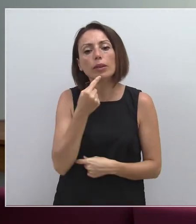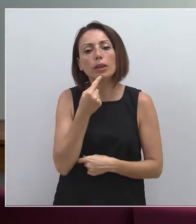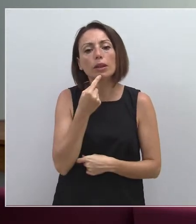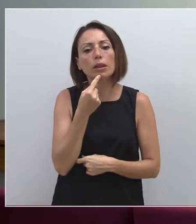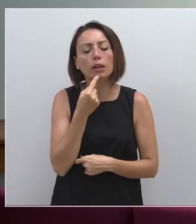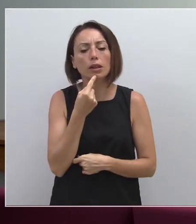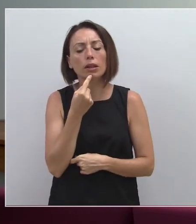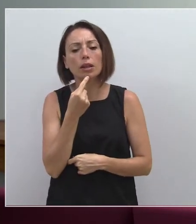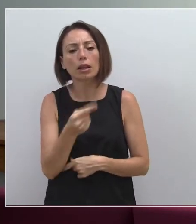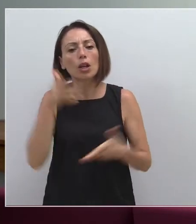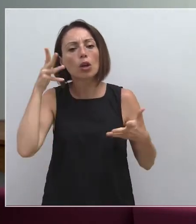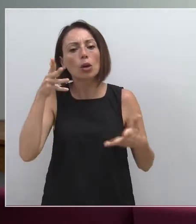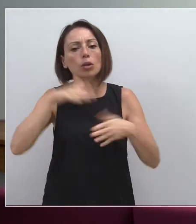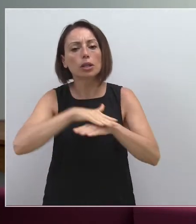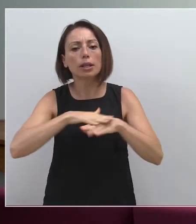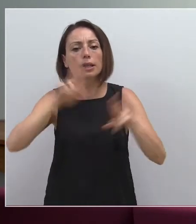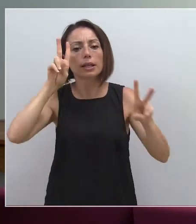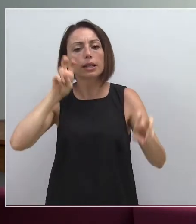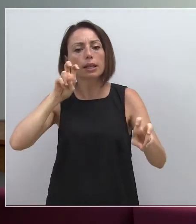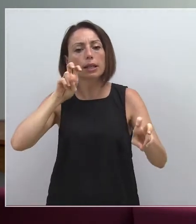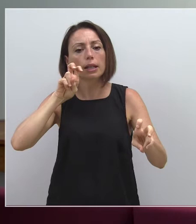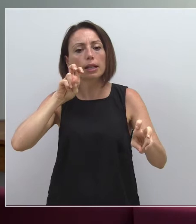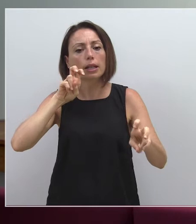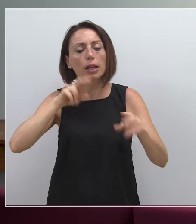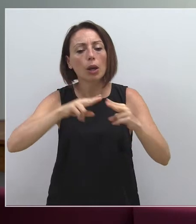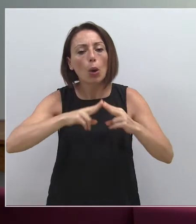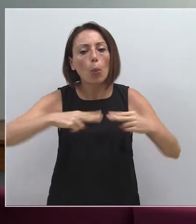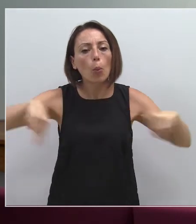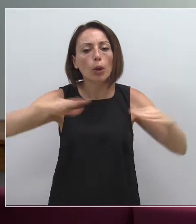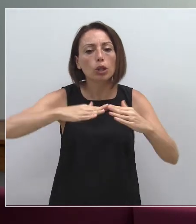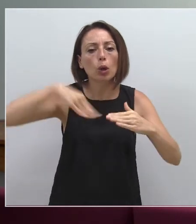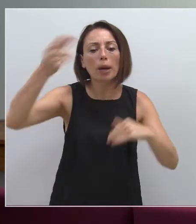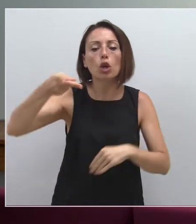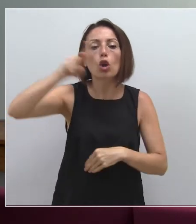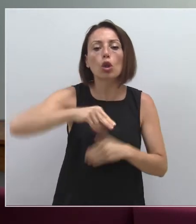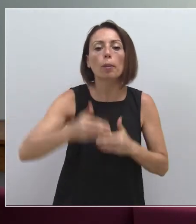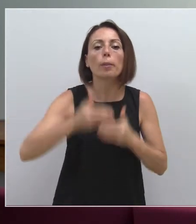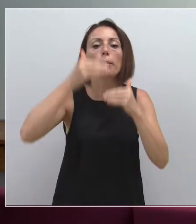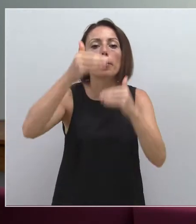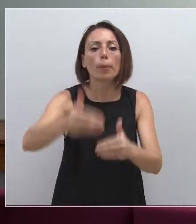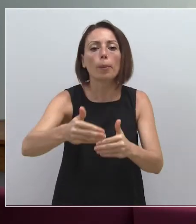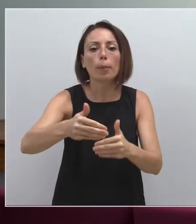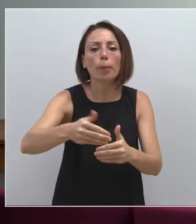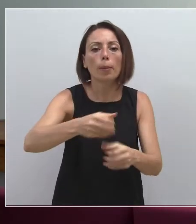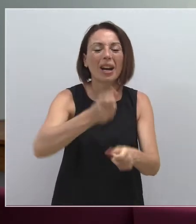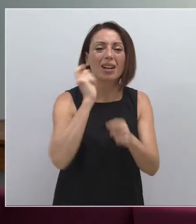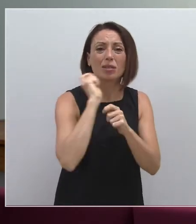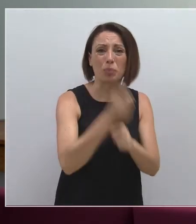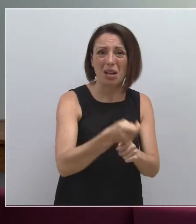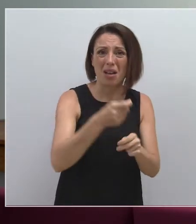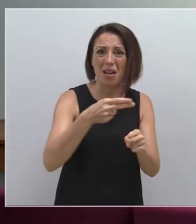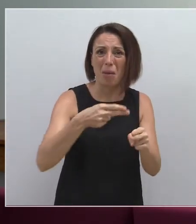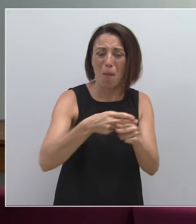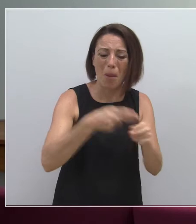por parte del Consejo de Gobierno de ese asunto que tiene que ver con Puerto Mayor. Tienen un plazo de dos meses para retirar las tablas TACAS, creo que se llaman.